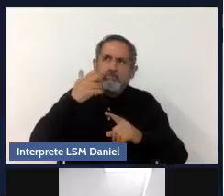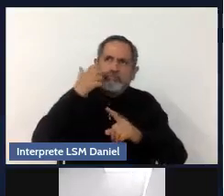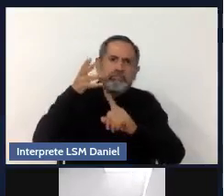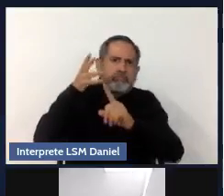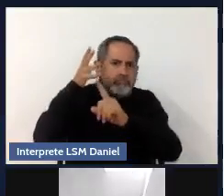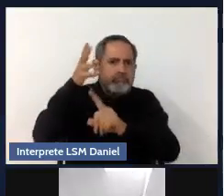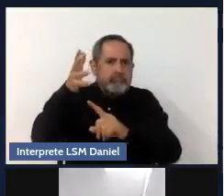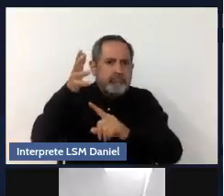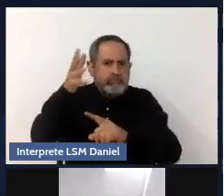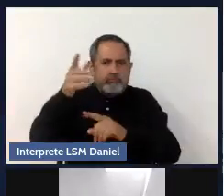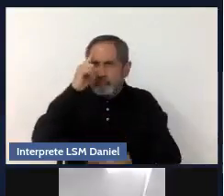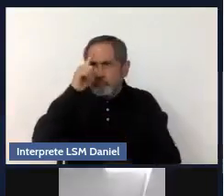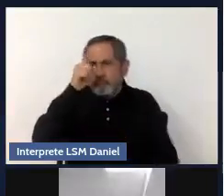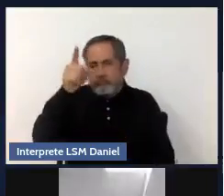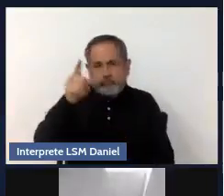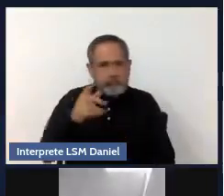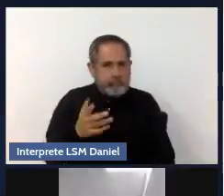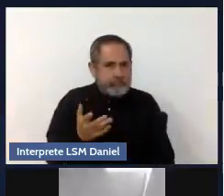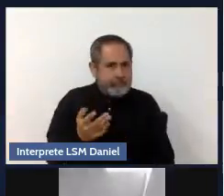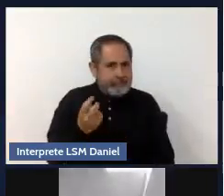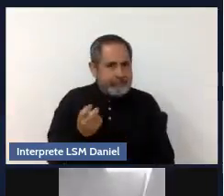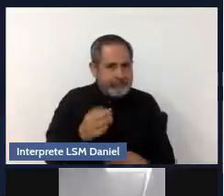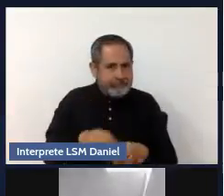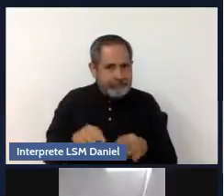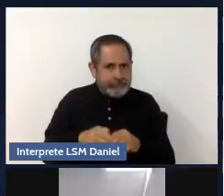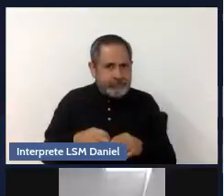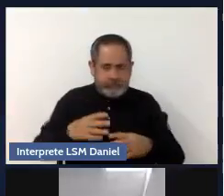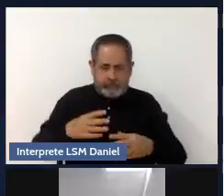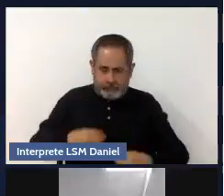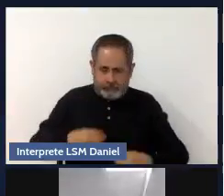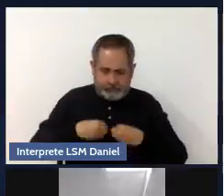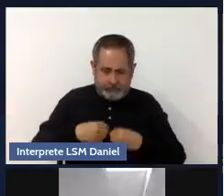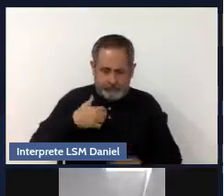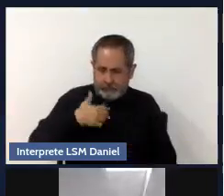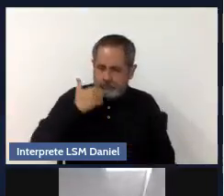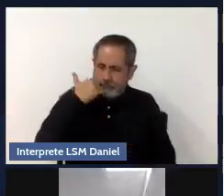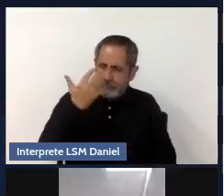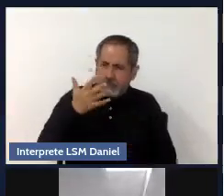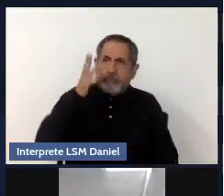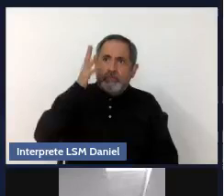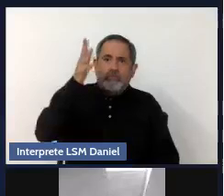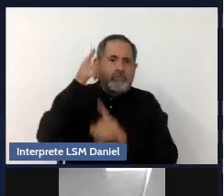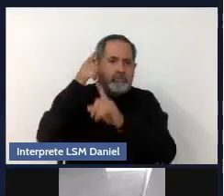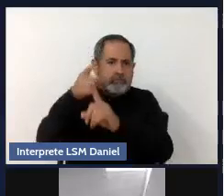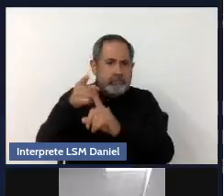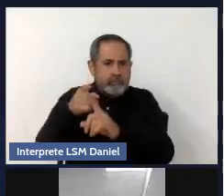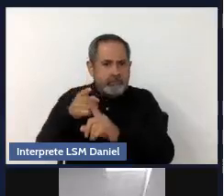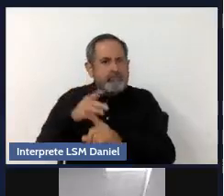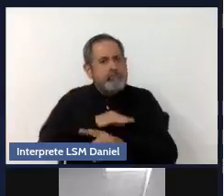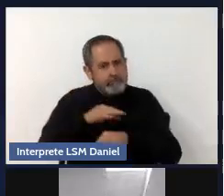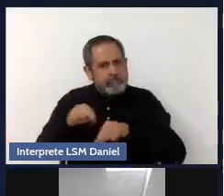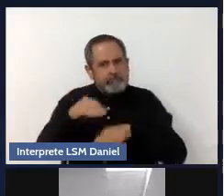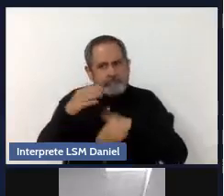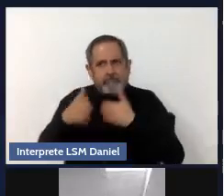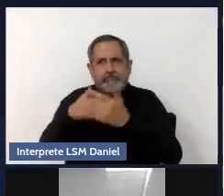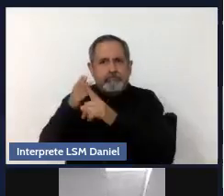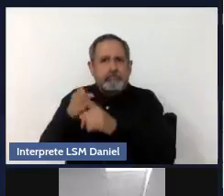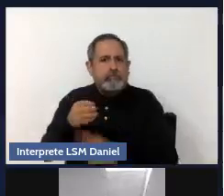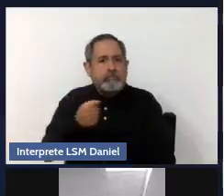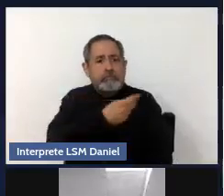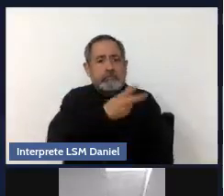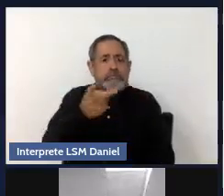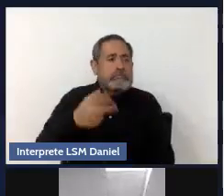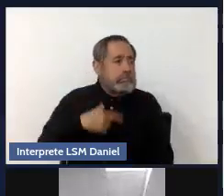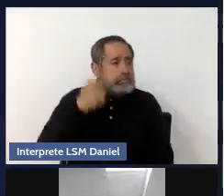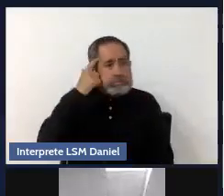un sentido en su vida, en su día a día. Pero hay muchas personas que no tienen un proyecto